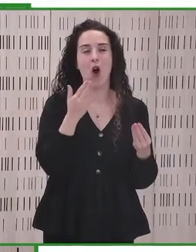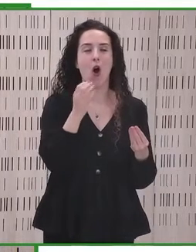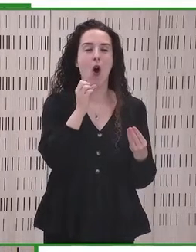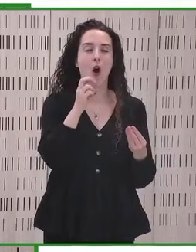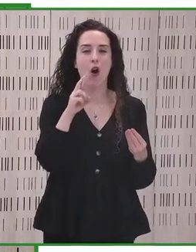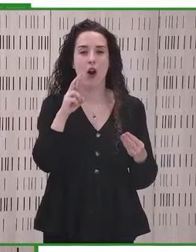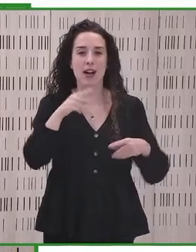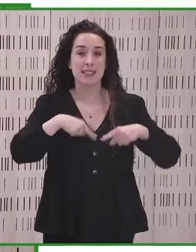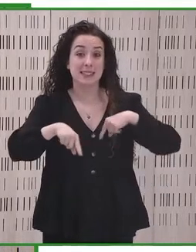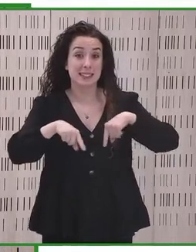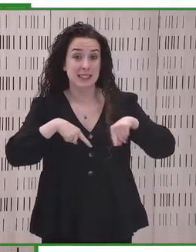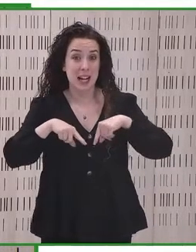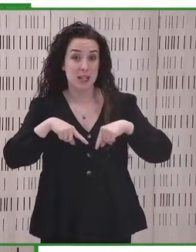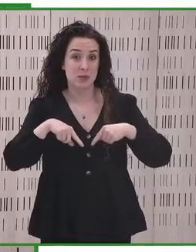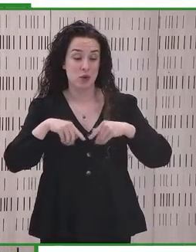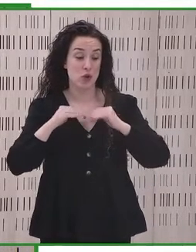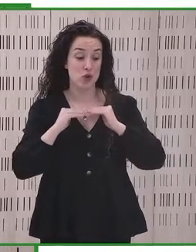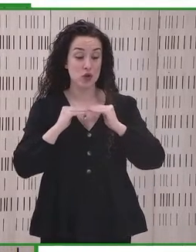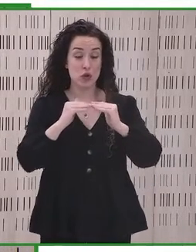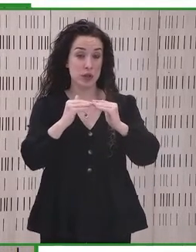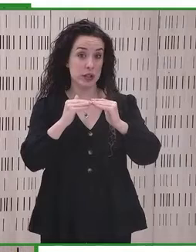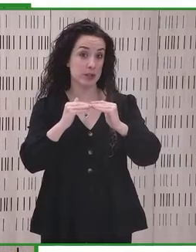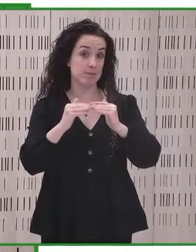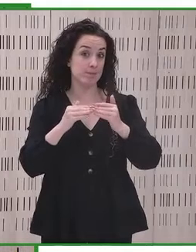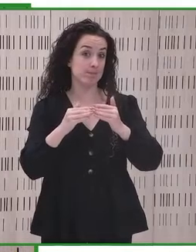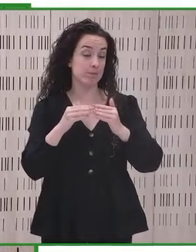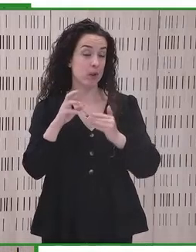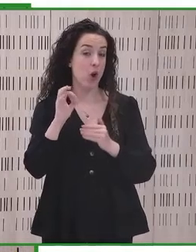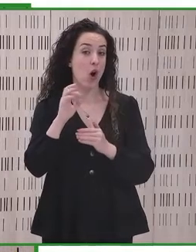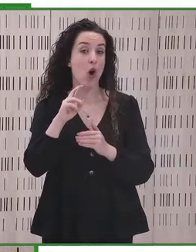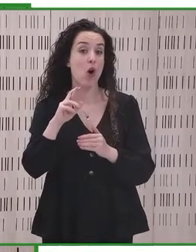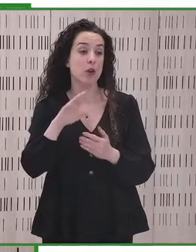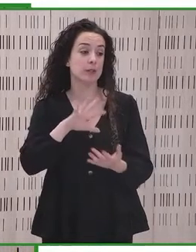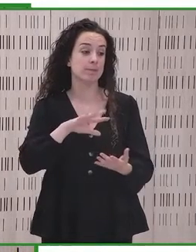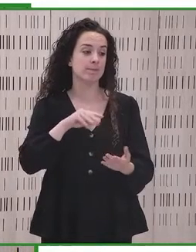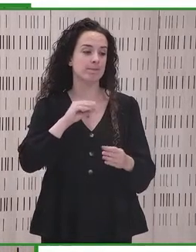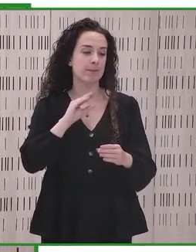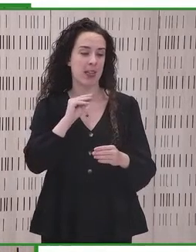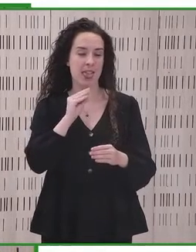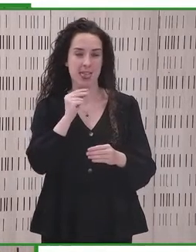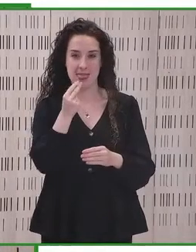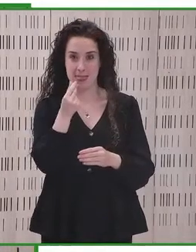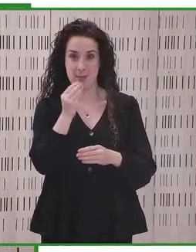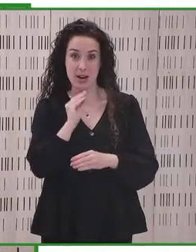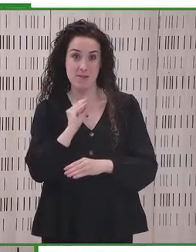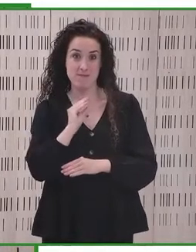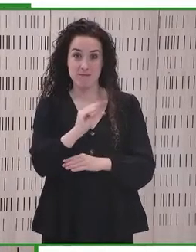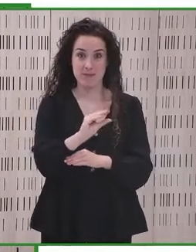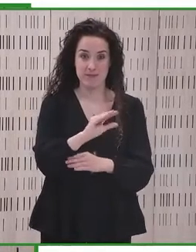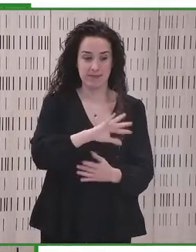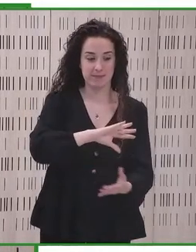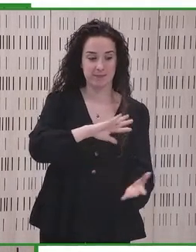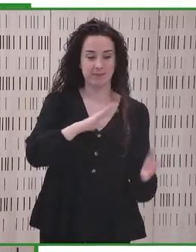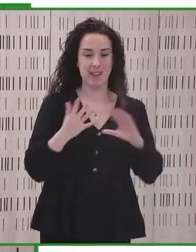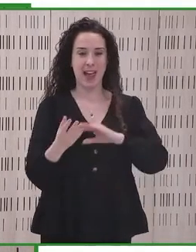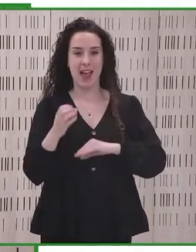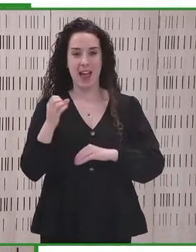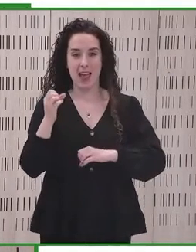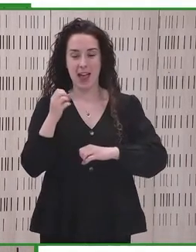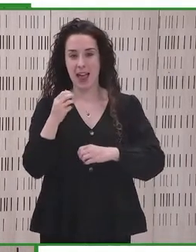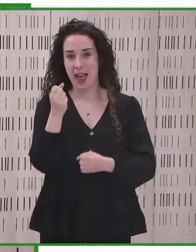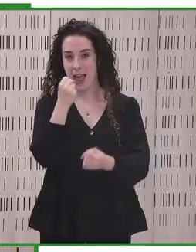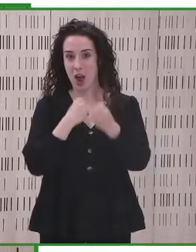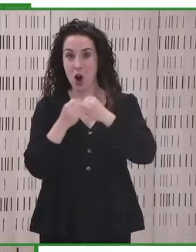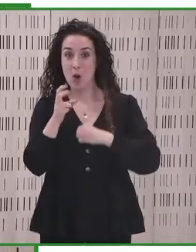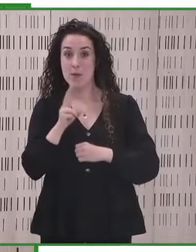transporte sostenible, invertir en la transición hacia una economía más verde